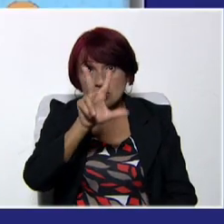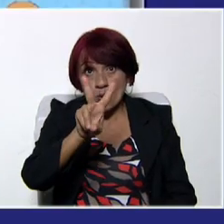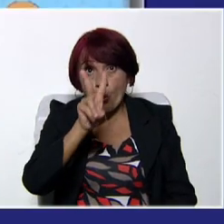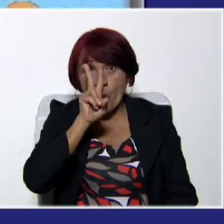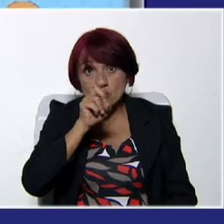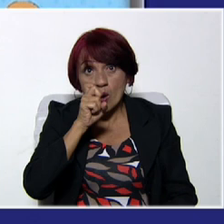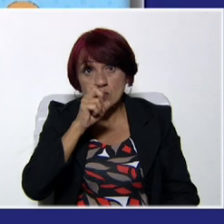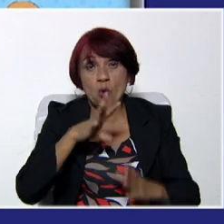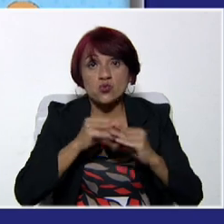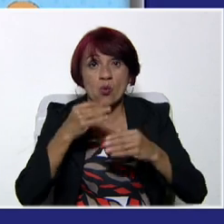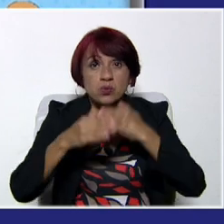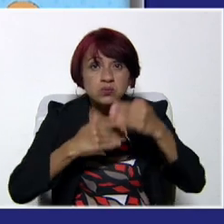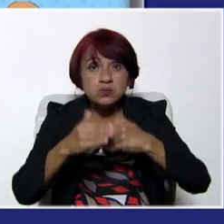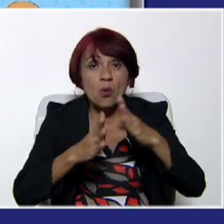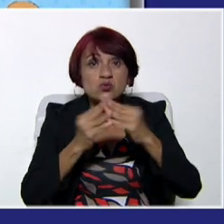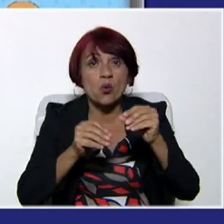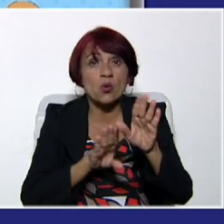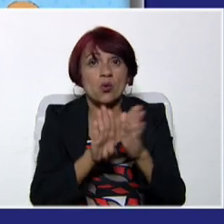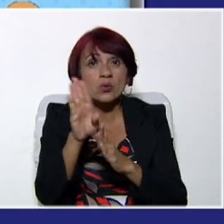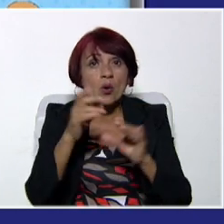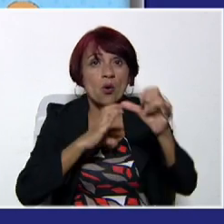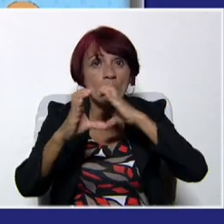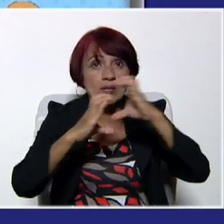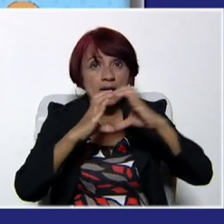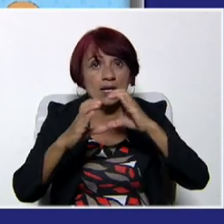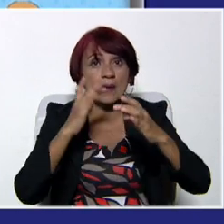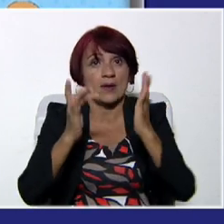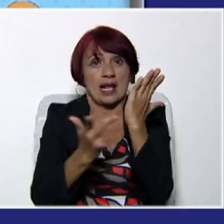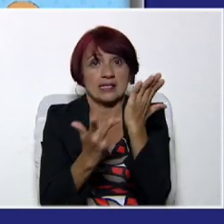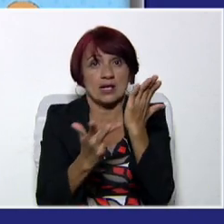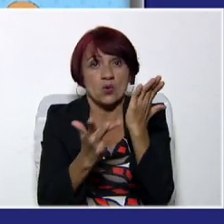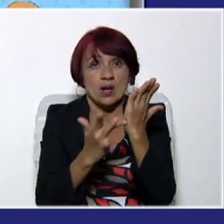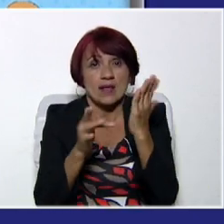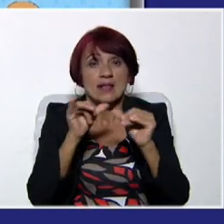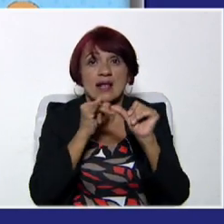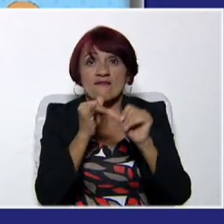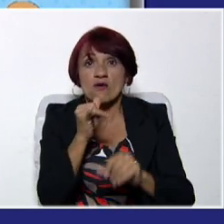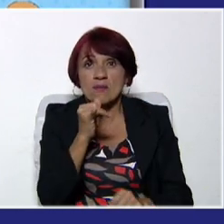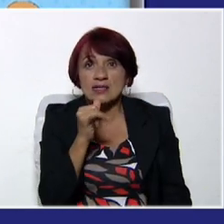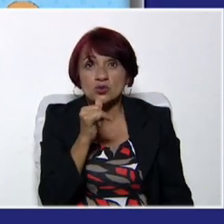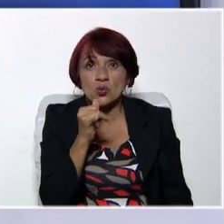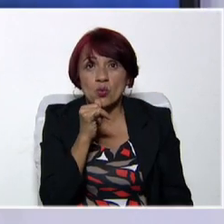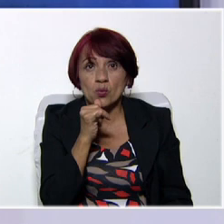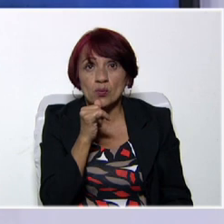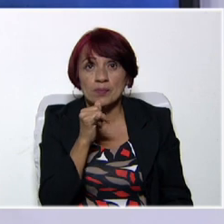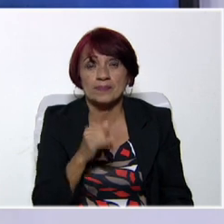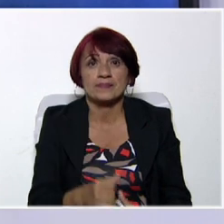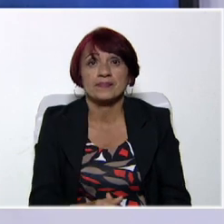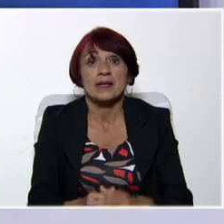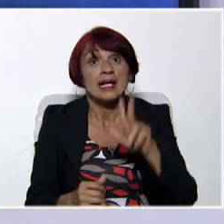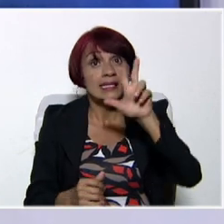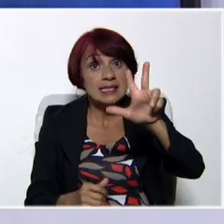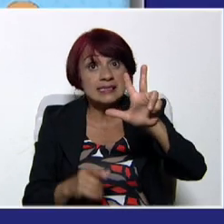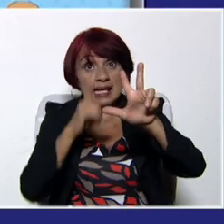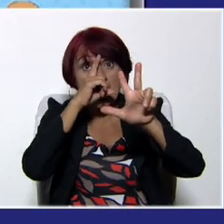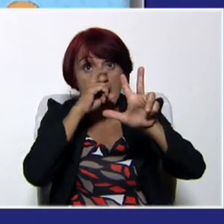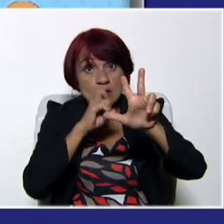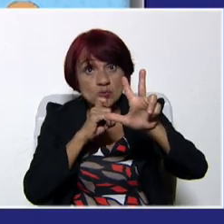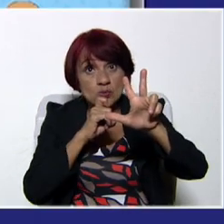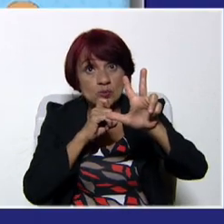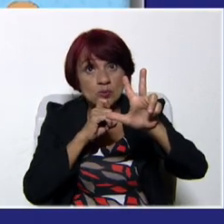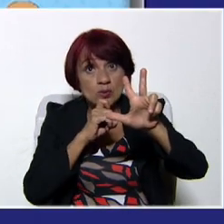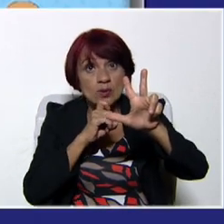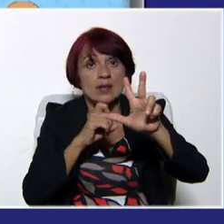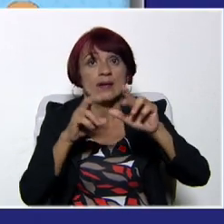proceso de la comunicación mediado por la tecnología de la información. Para tercer año,